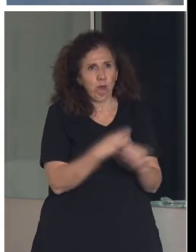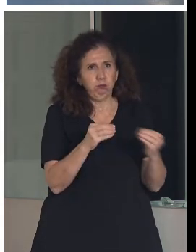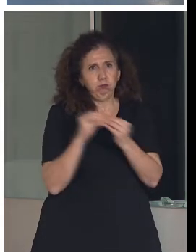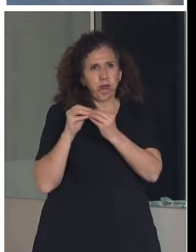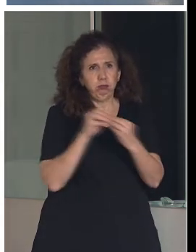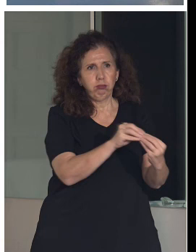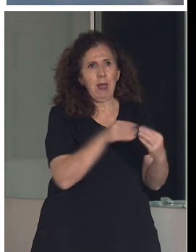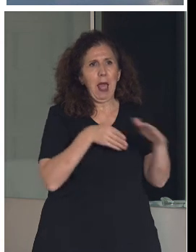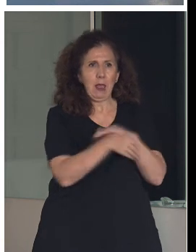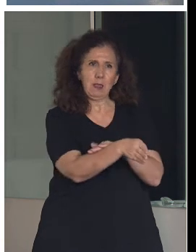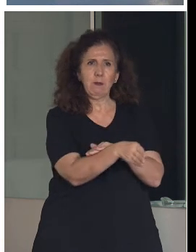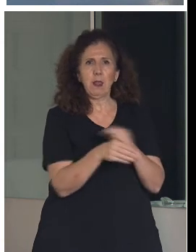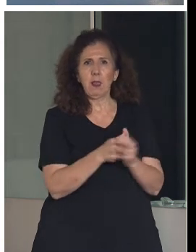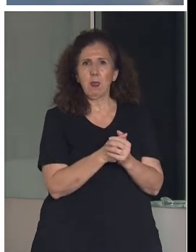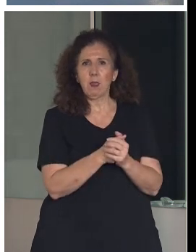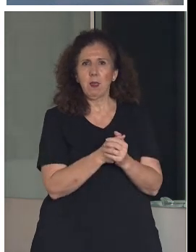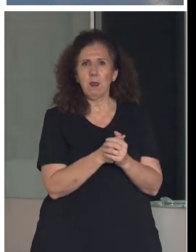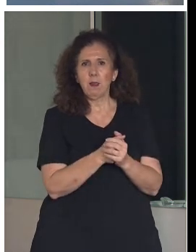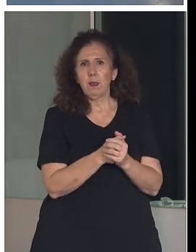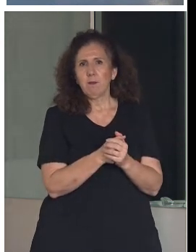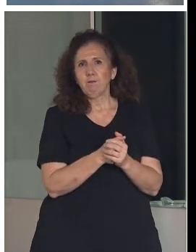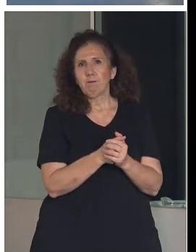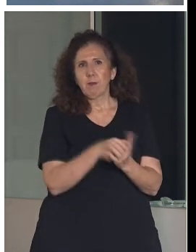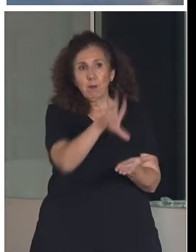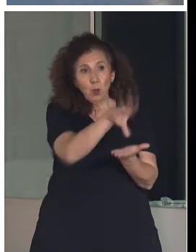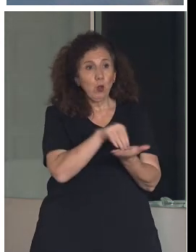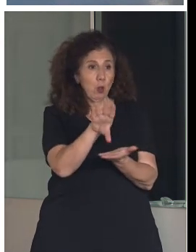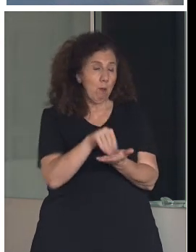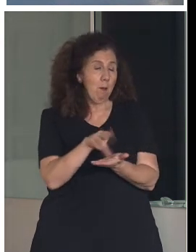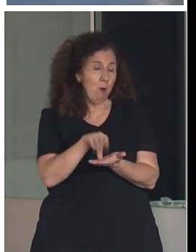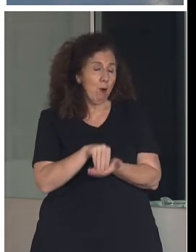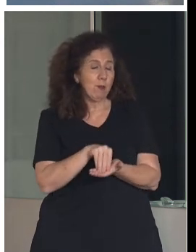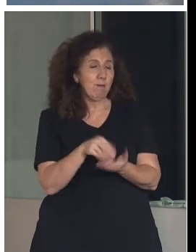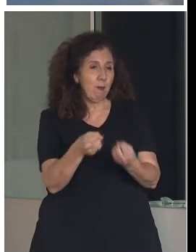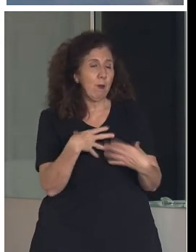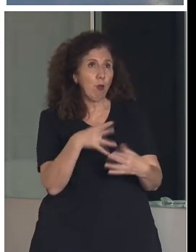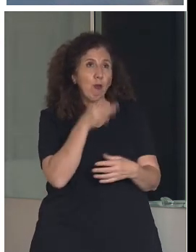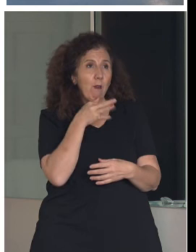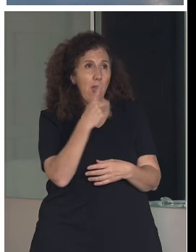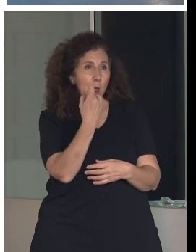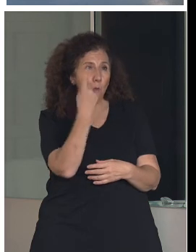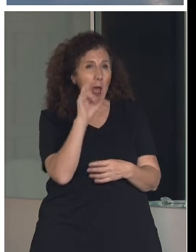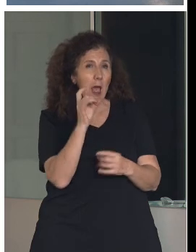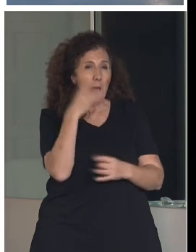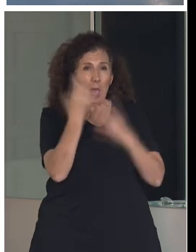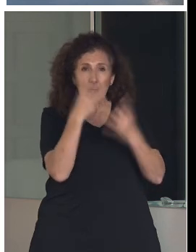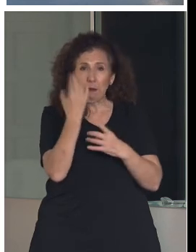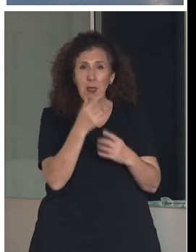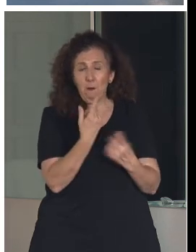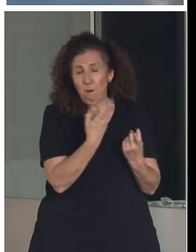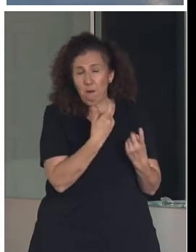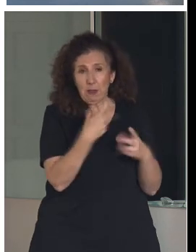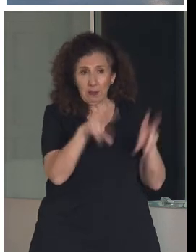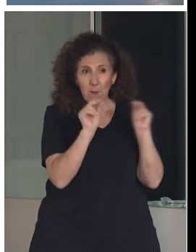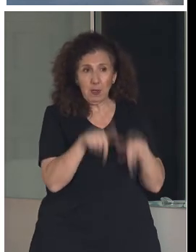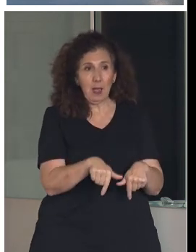entonces, bueno, esperamos poder tomar nota. Tenemos una actividad, un poco por terminar, que hemos desarrollado,